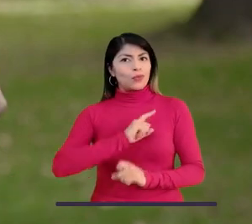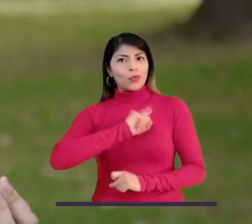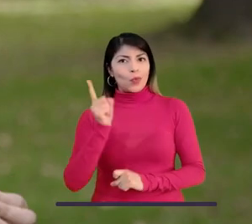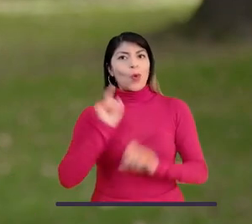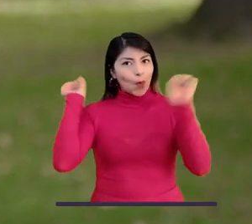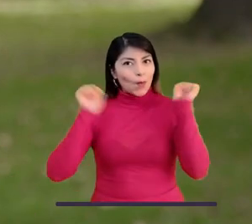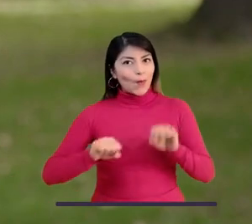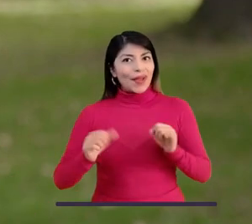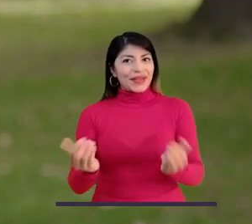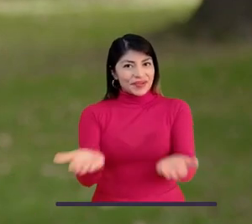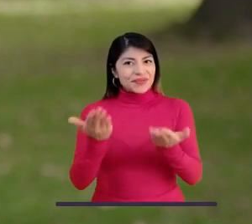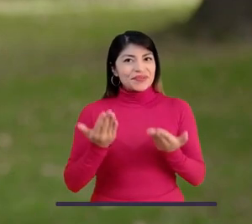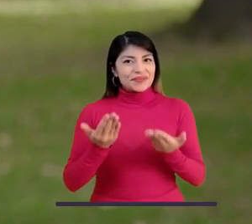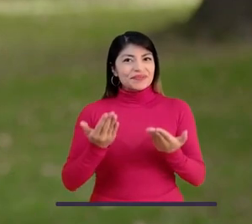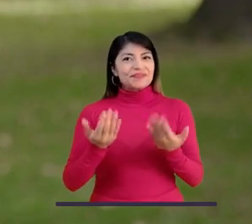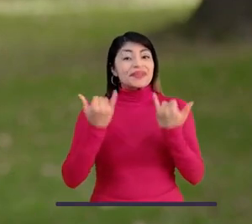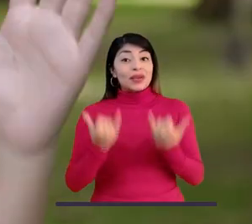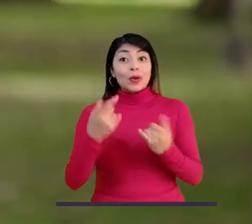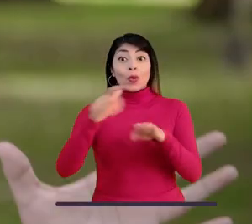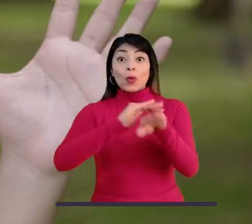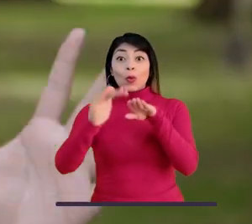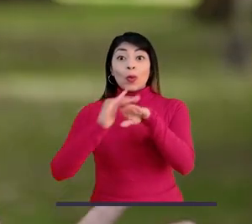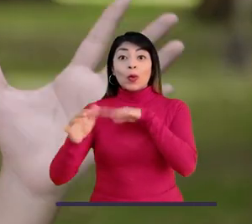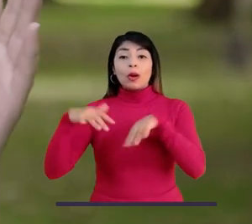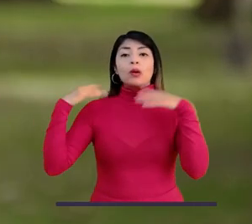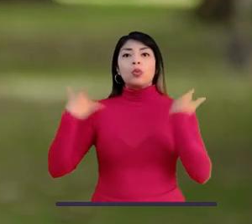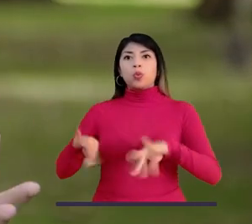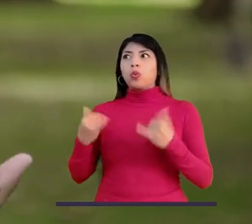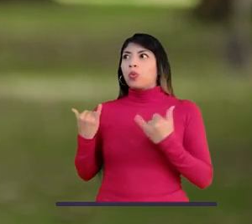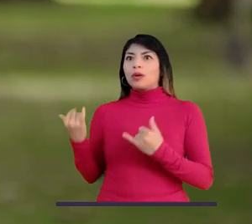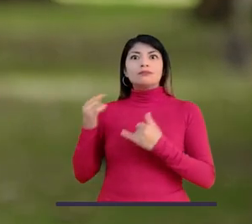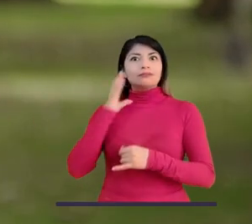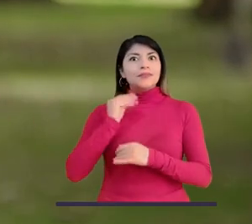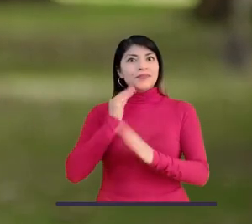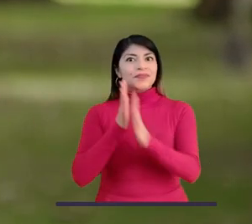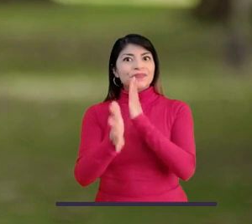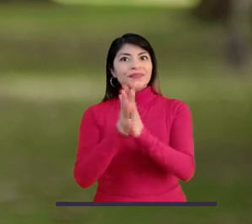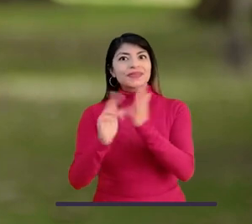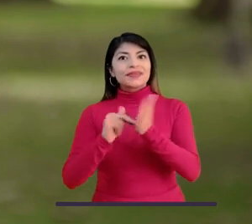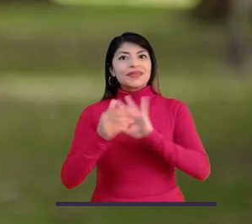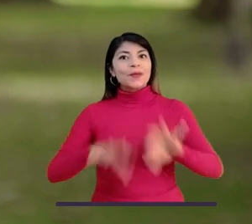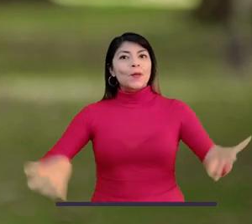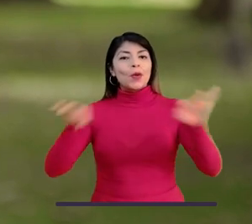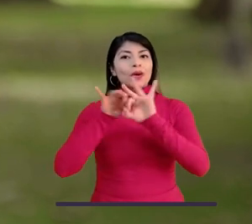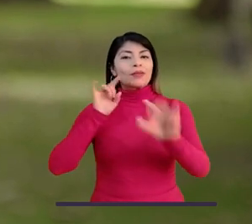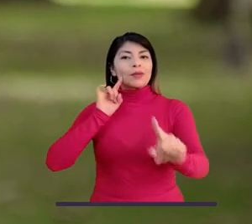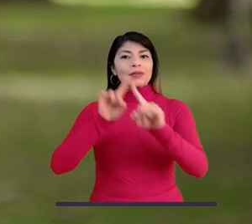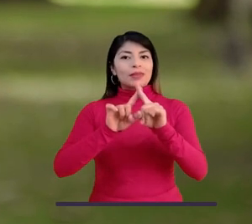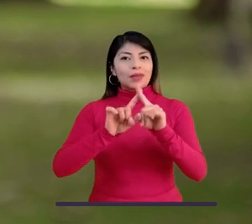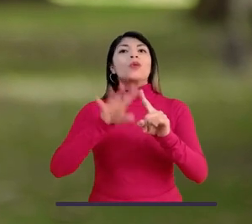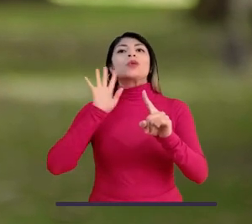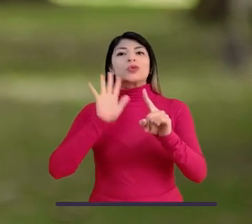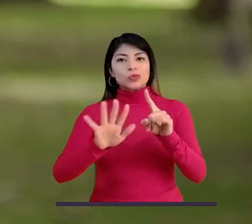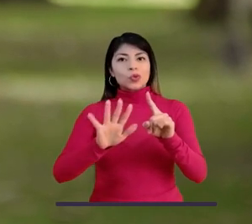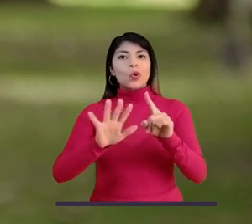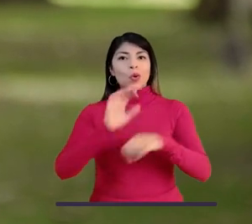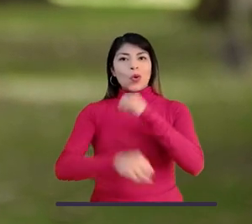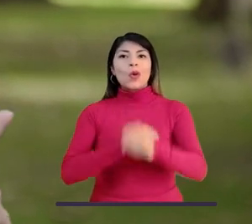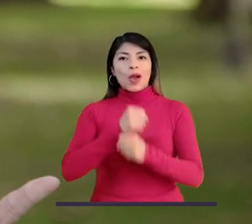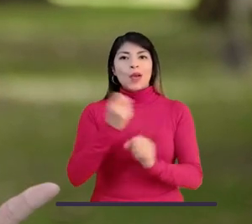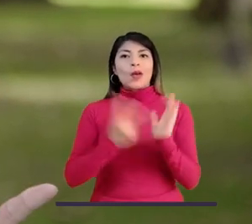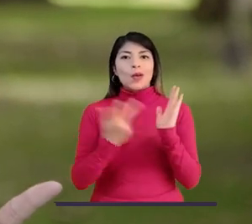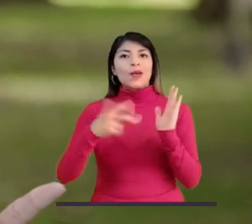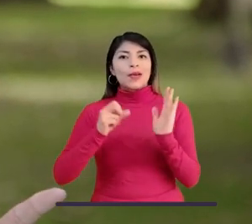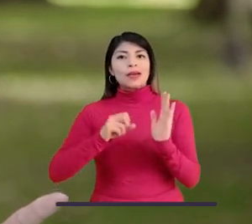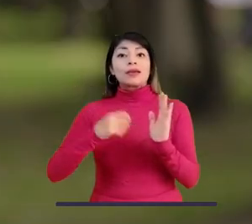que no es tan difícil y que todos lo podemos hacer. Todos los invitados de hoy nos han demostrado lo importante que es el Objetivo 13 de la Agenda 2030.